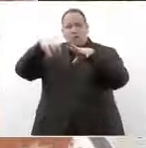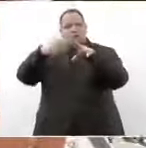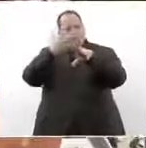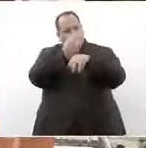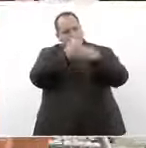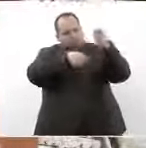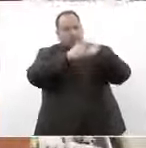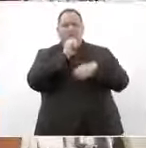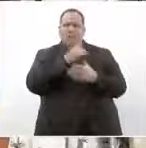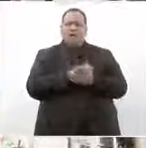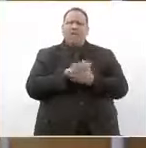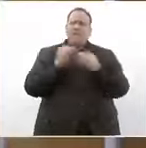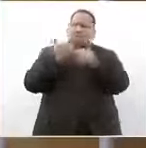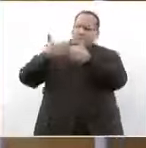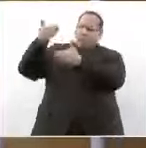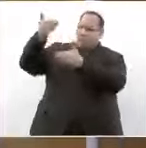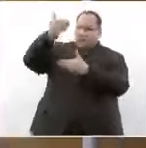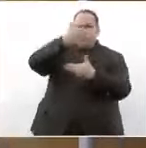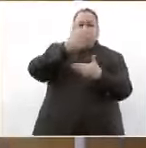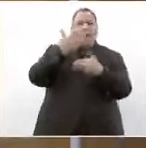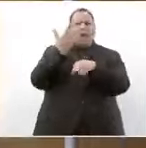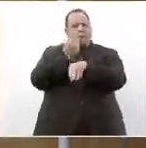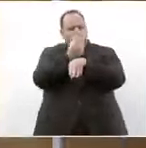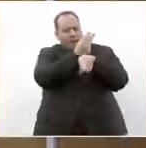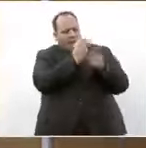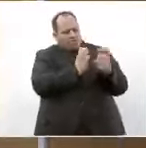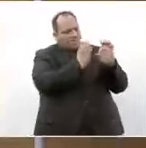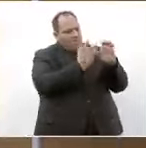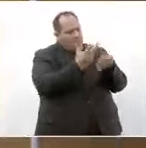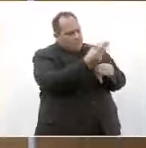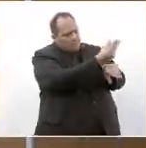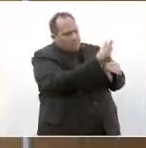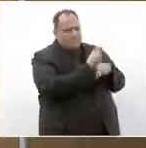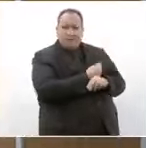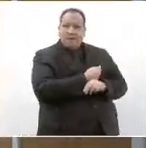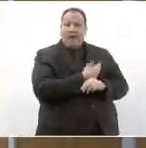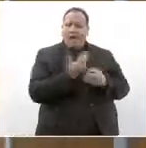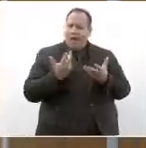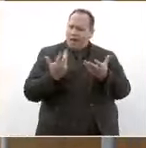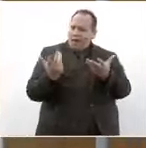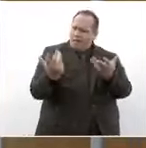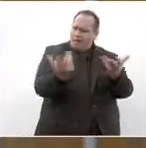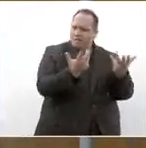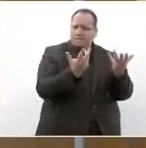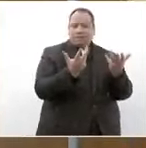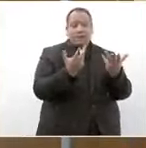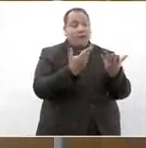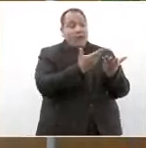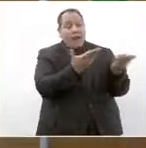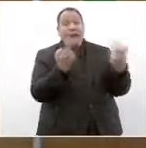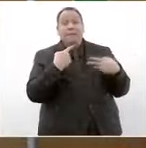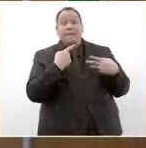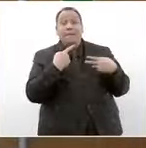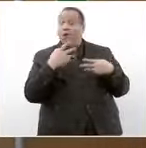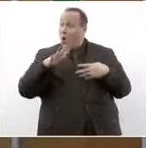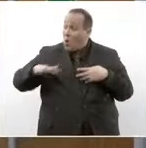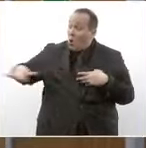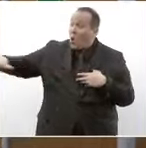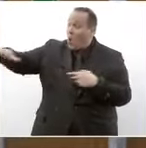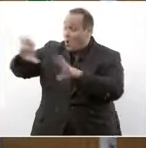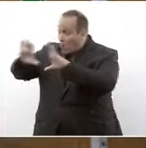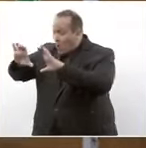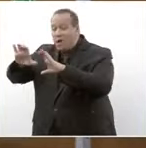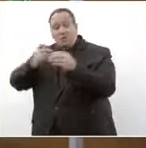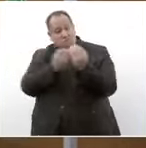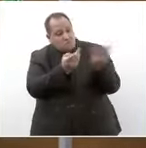extracción además de distintas barreras y modificación de las instalaciones con estas acciones se protege la salud tanto de la